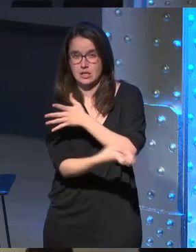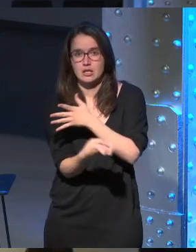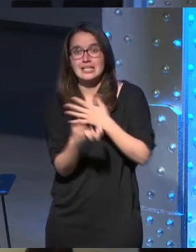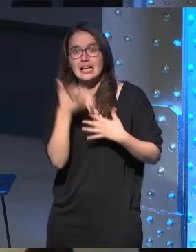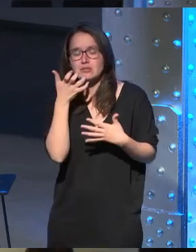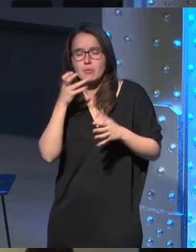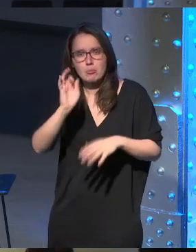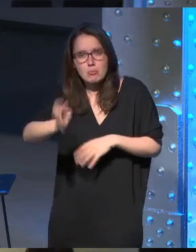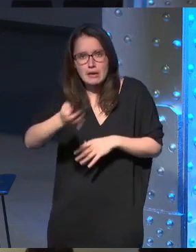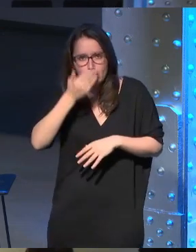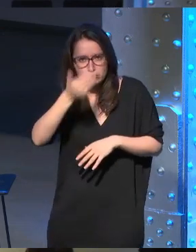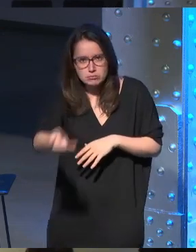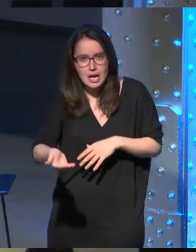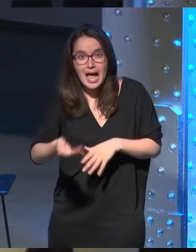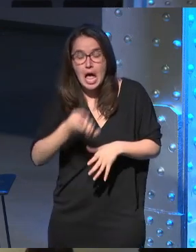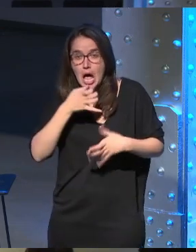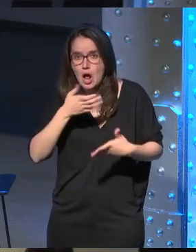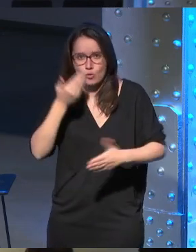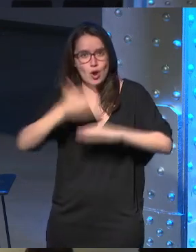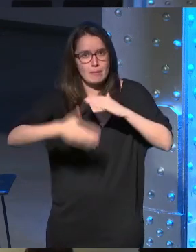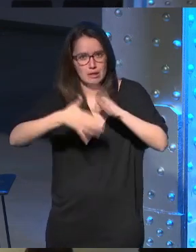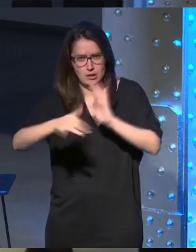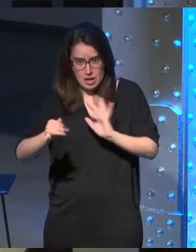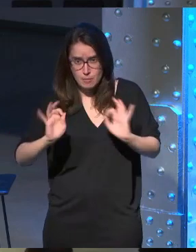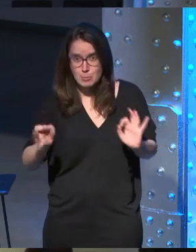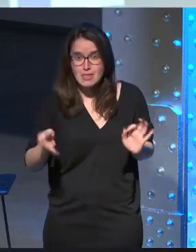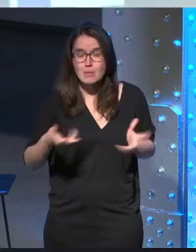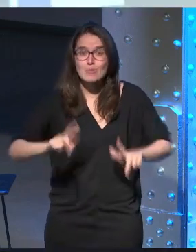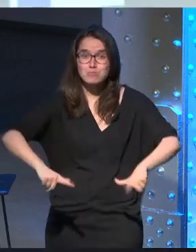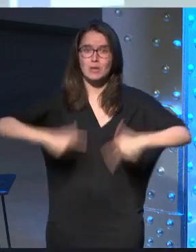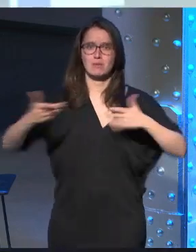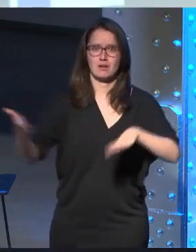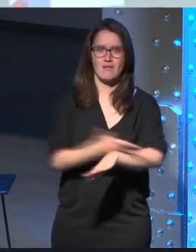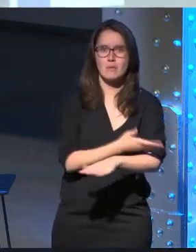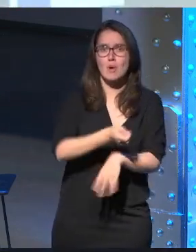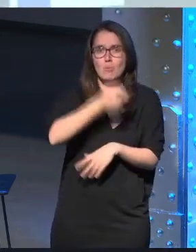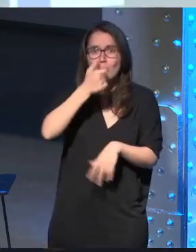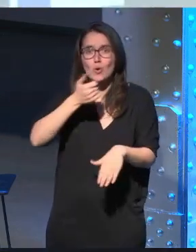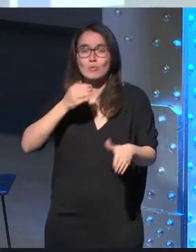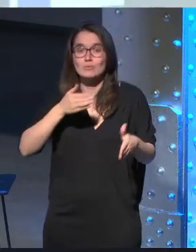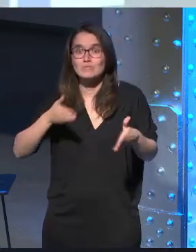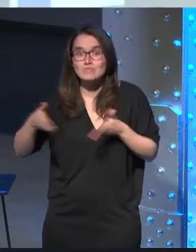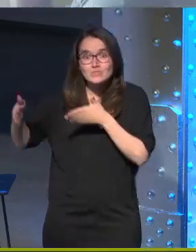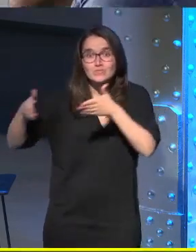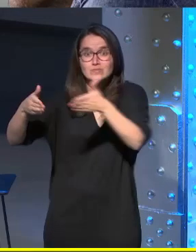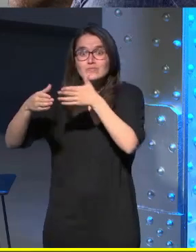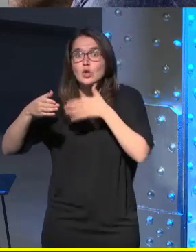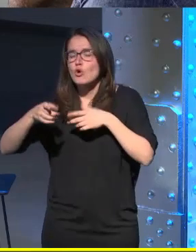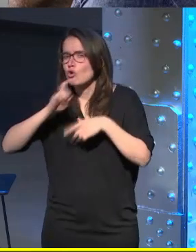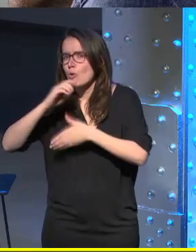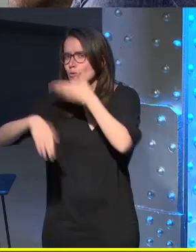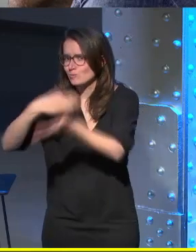si bien es cierto que a día de hoy tienen algunas limitaciones nos permiten anticipar un poco en qué dirección vamos a movernos